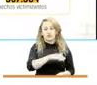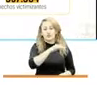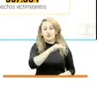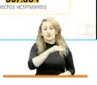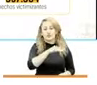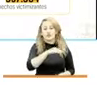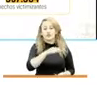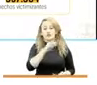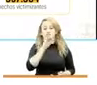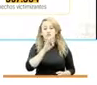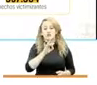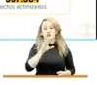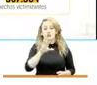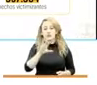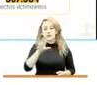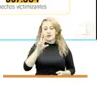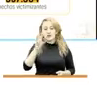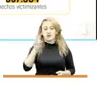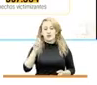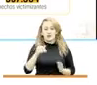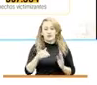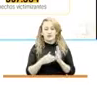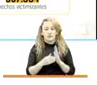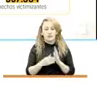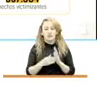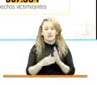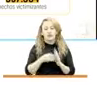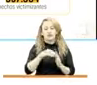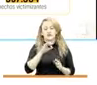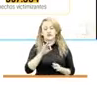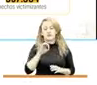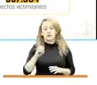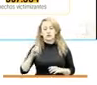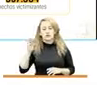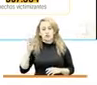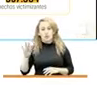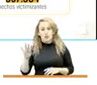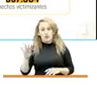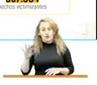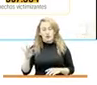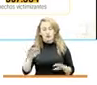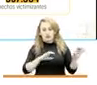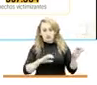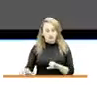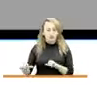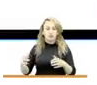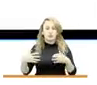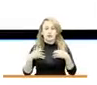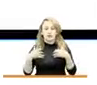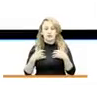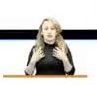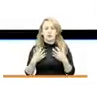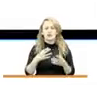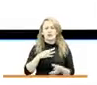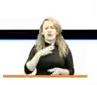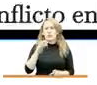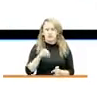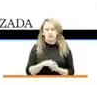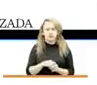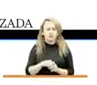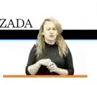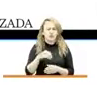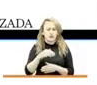357.304 hechos victimizantes, donde hay todo tipo de